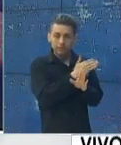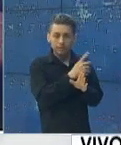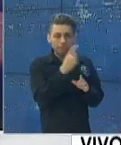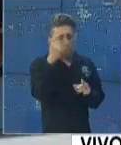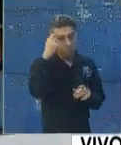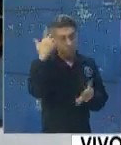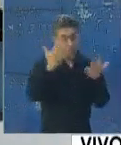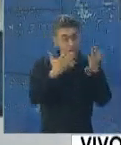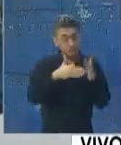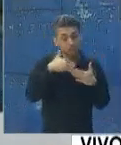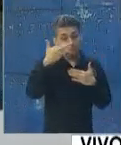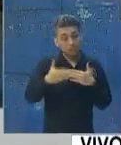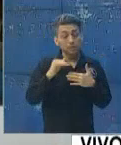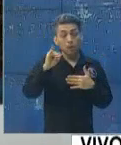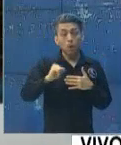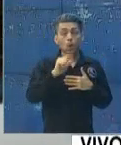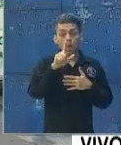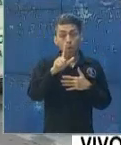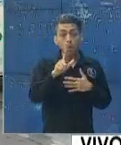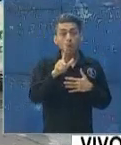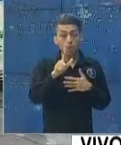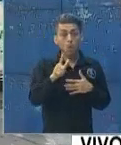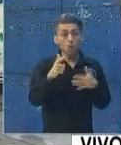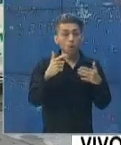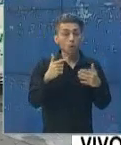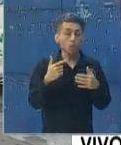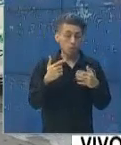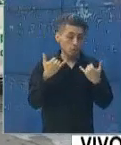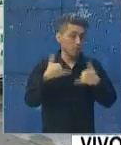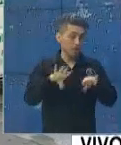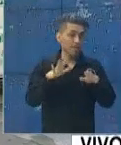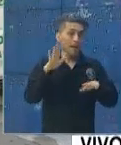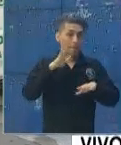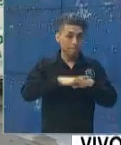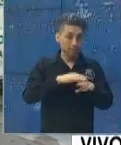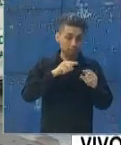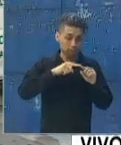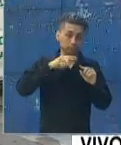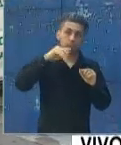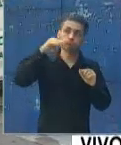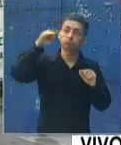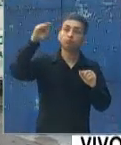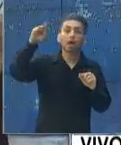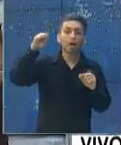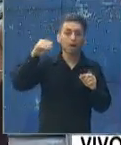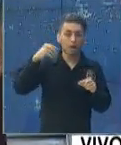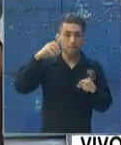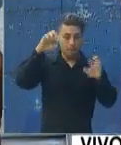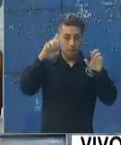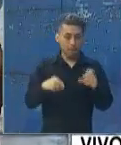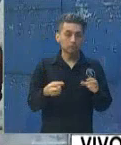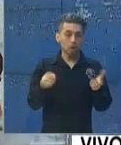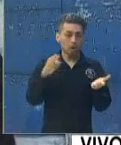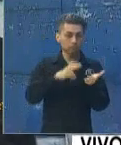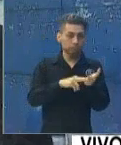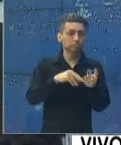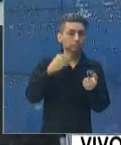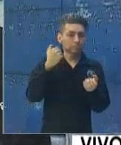julio vamos a estar presentando picos altos, o sea, todavía estamos en una